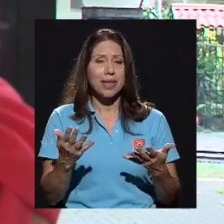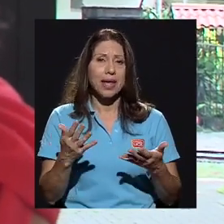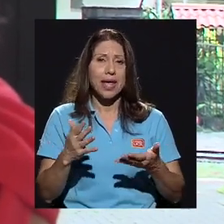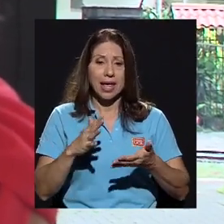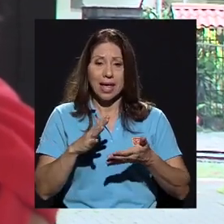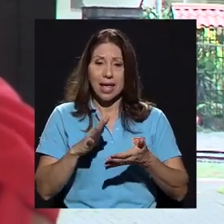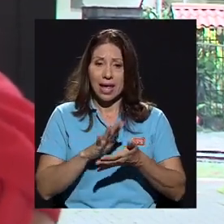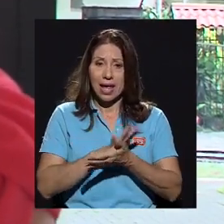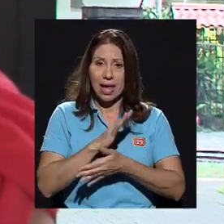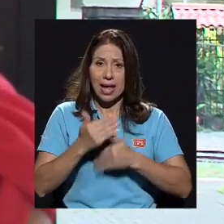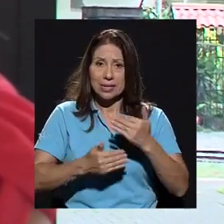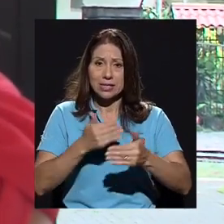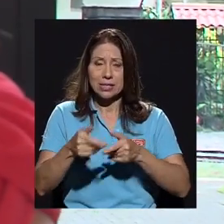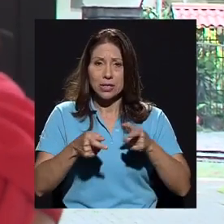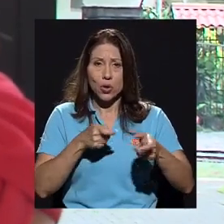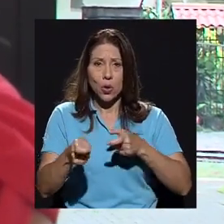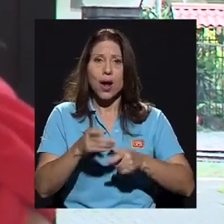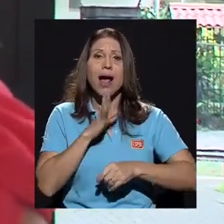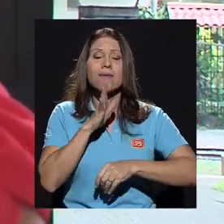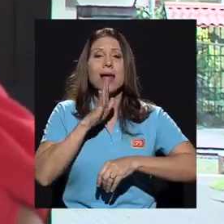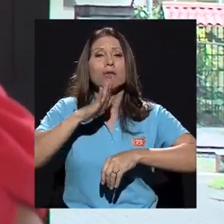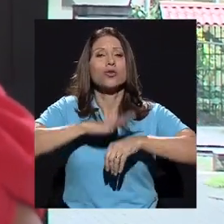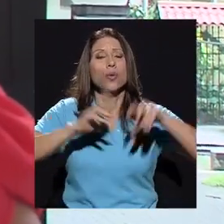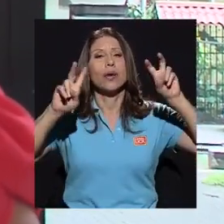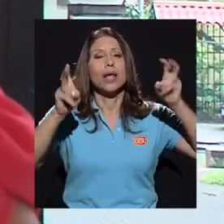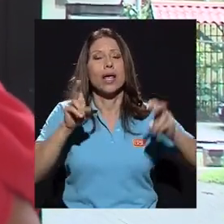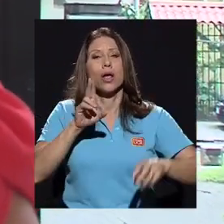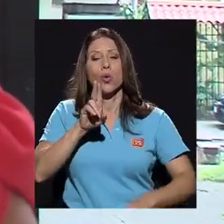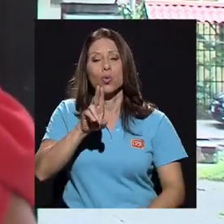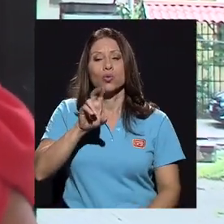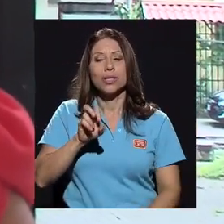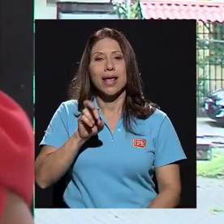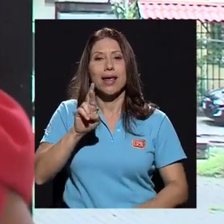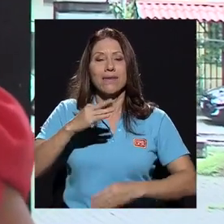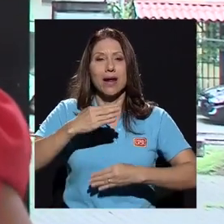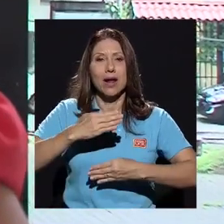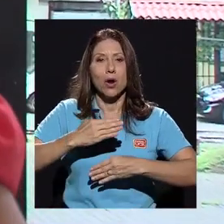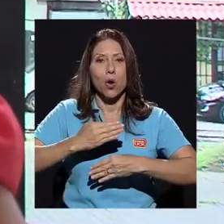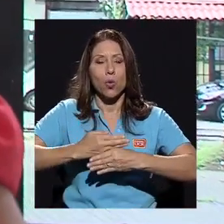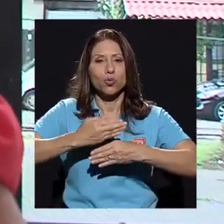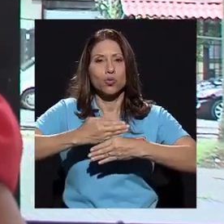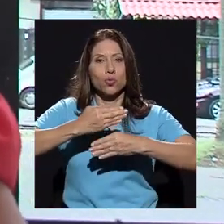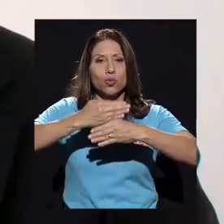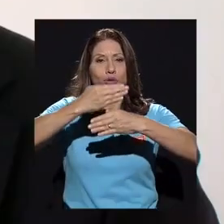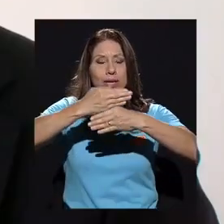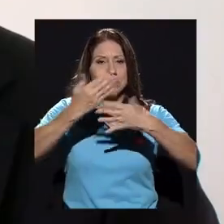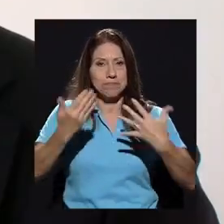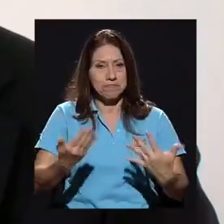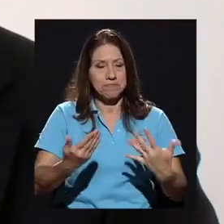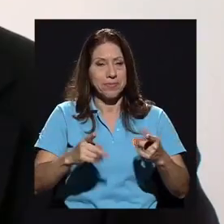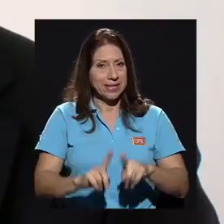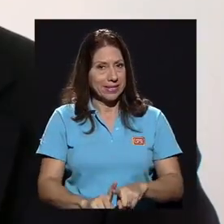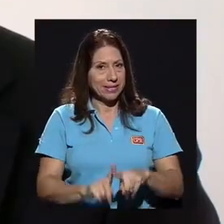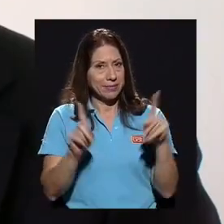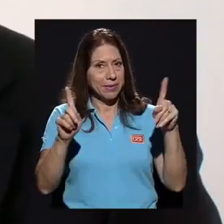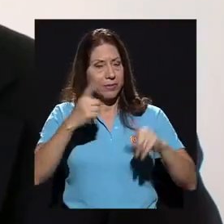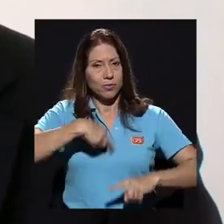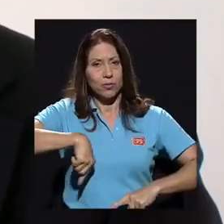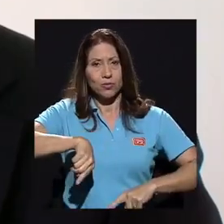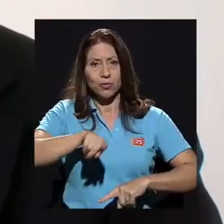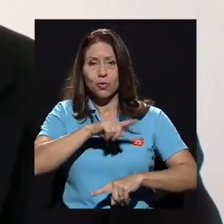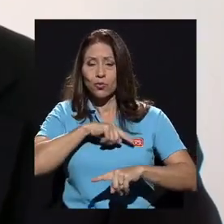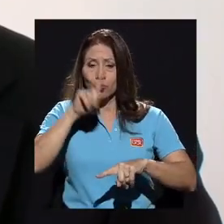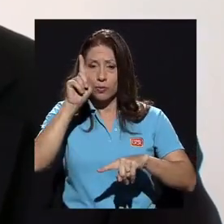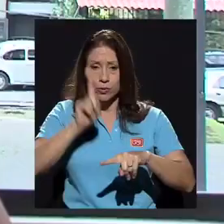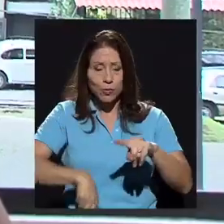hablado de una UCR Construye, ¿verdad? La Universidad de Costa Rica Construye. Sin embargo, nosotros no hemos